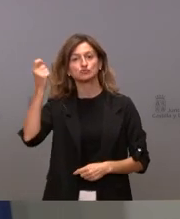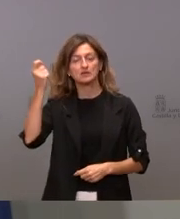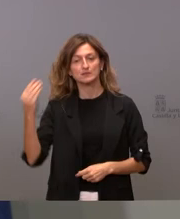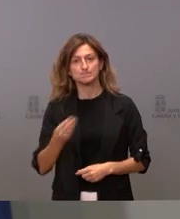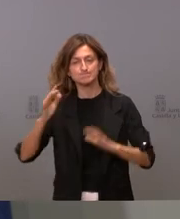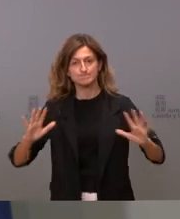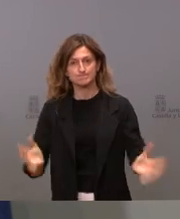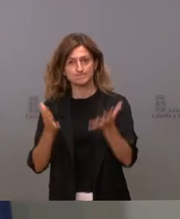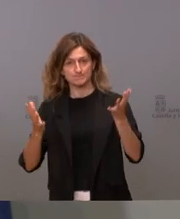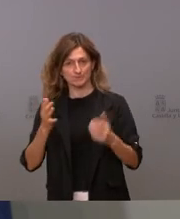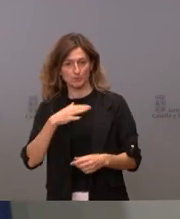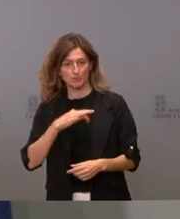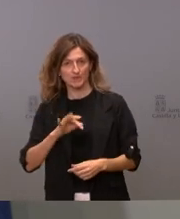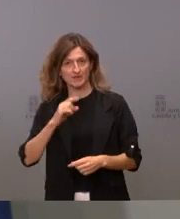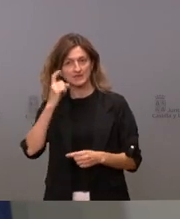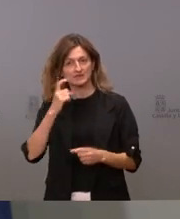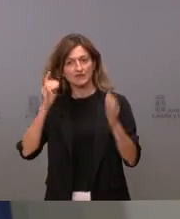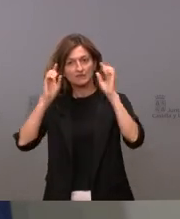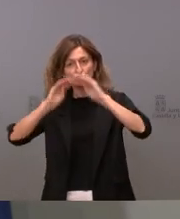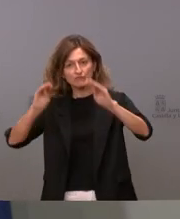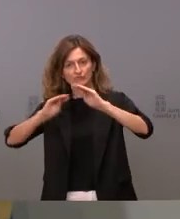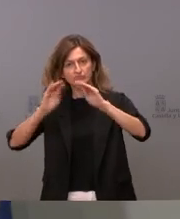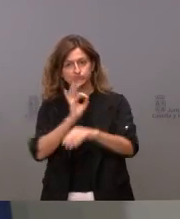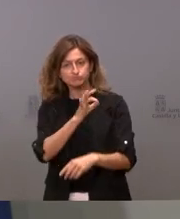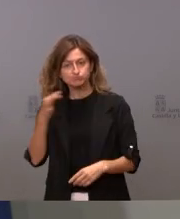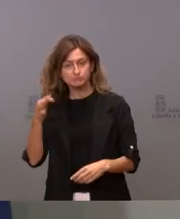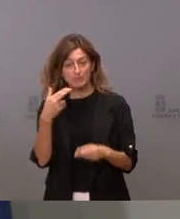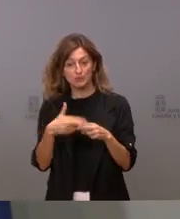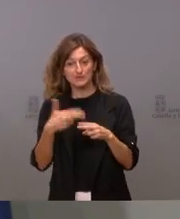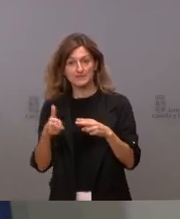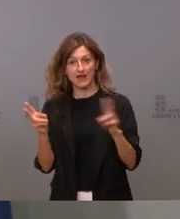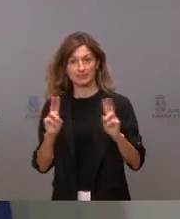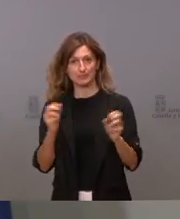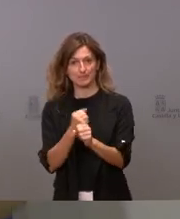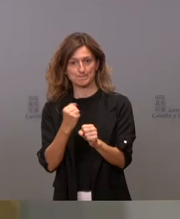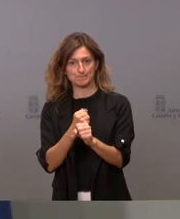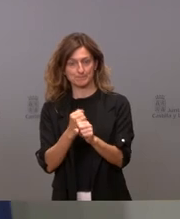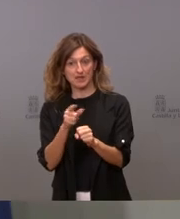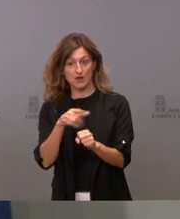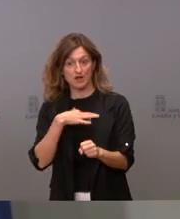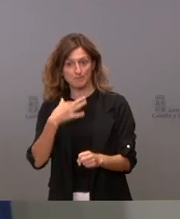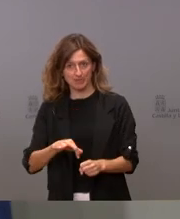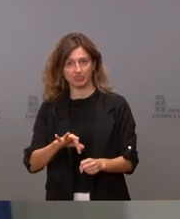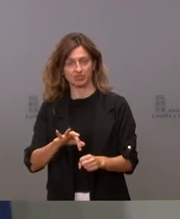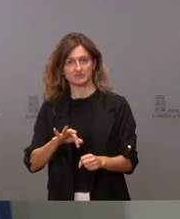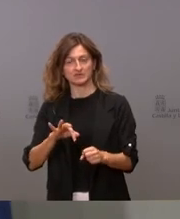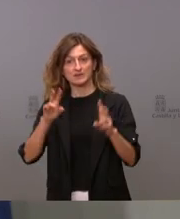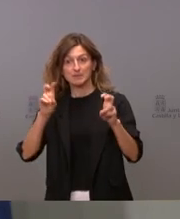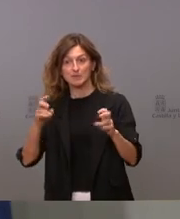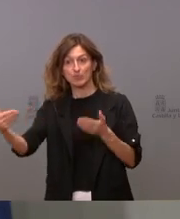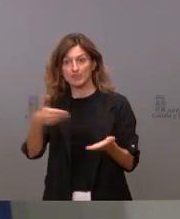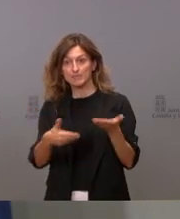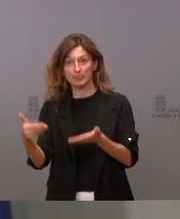mejor incentivación posible la mejor formación posible y que nuestras políticas activas de empleo sean capaces de cubrir la